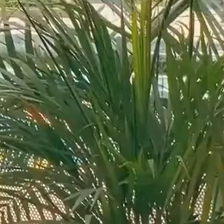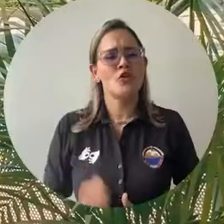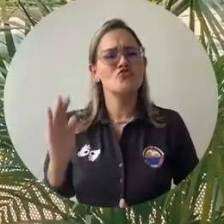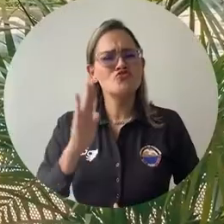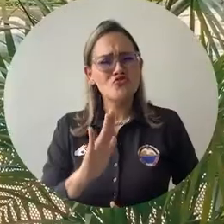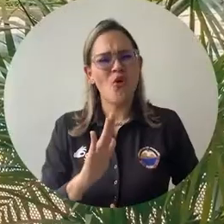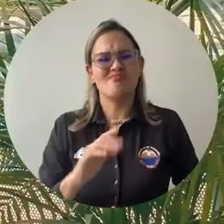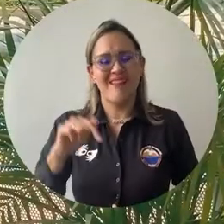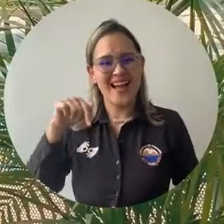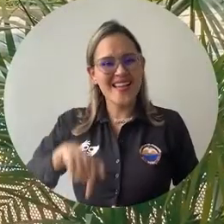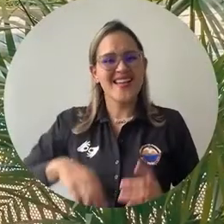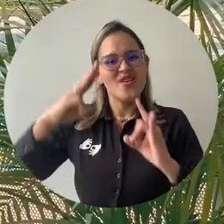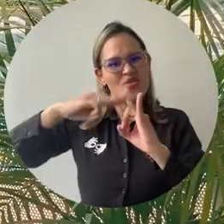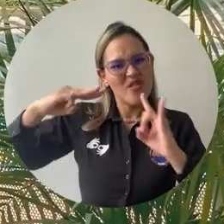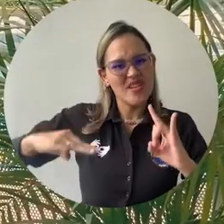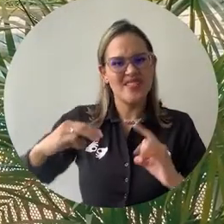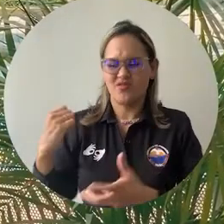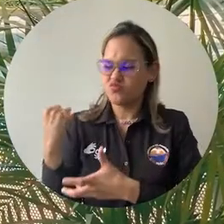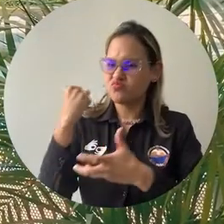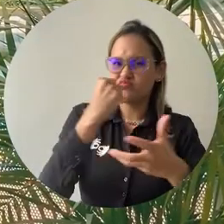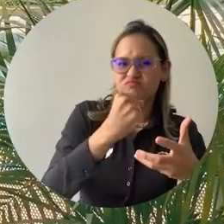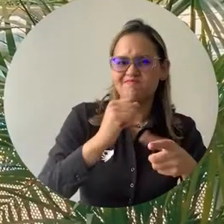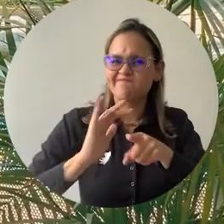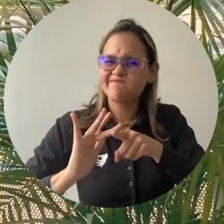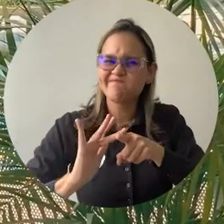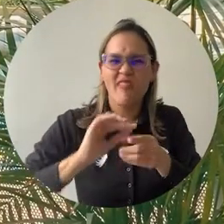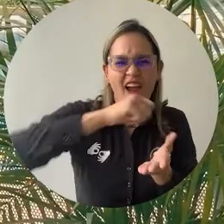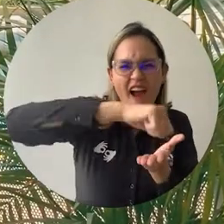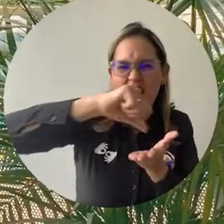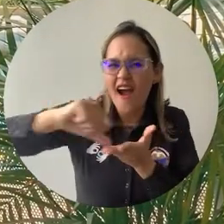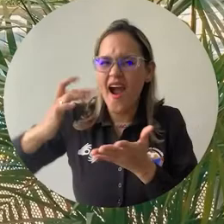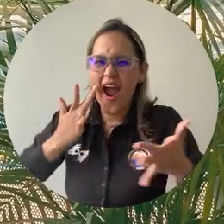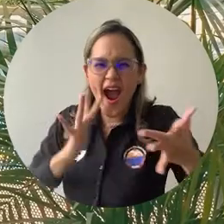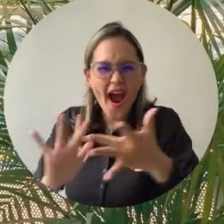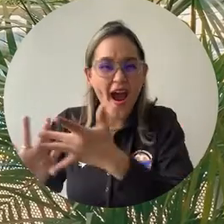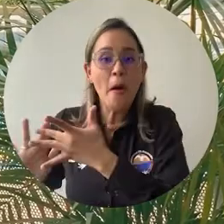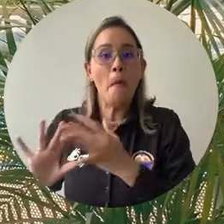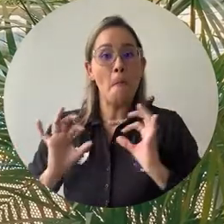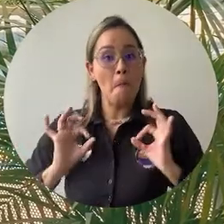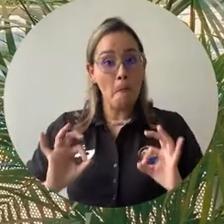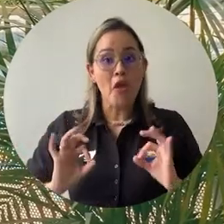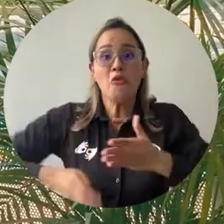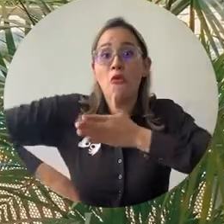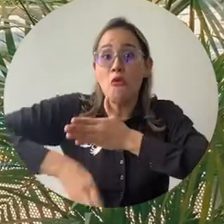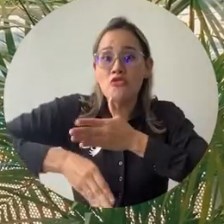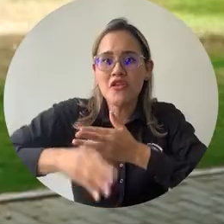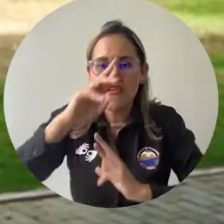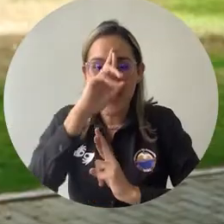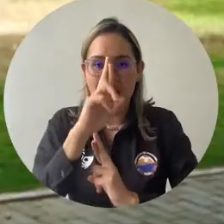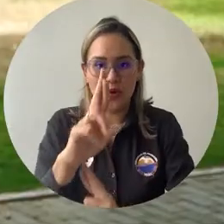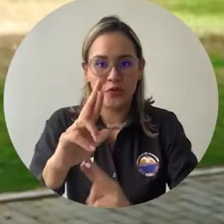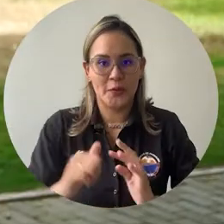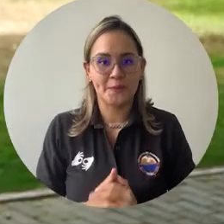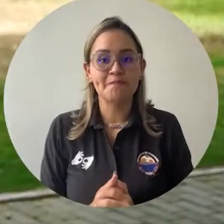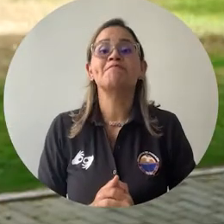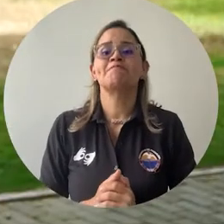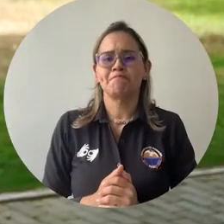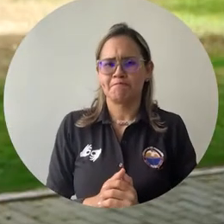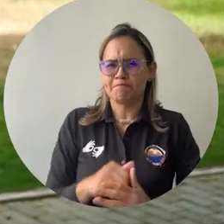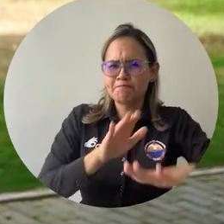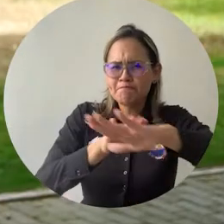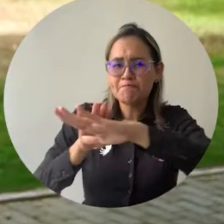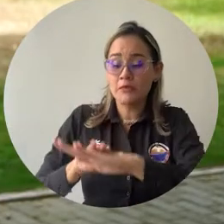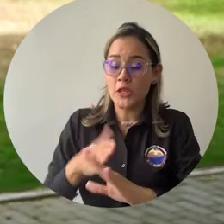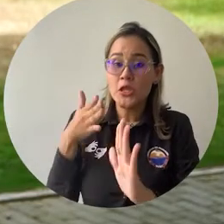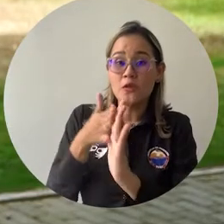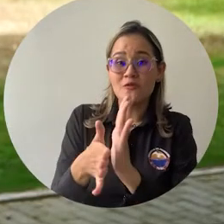Las buenas y adecuadas prácticas financieras de la Universidad del Magdalena siguen recibiendo reconocimientos. Esta vez, el informe